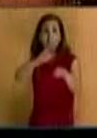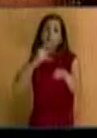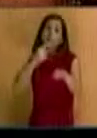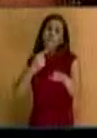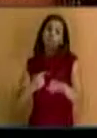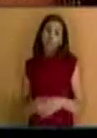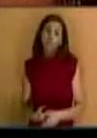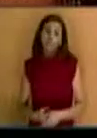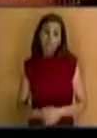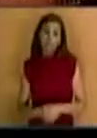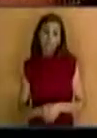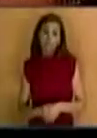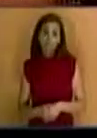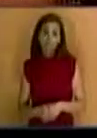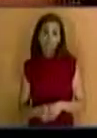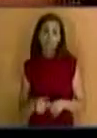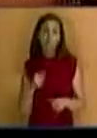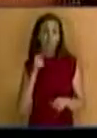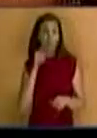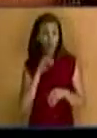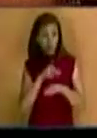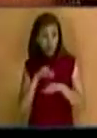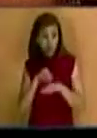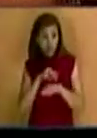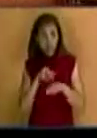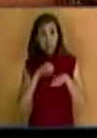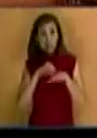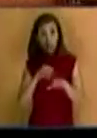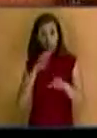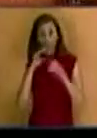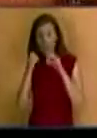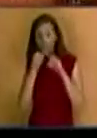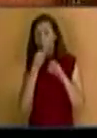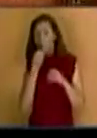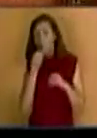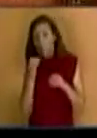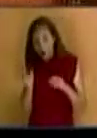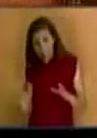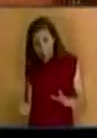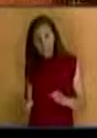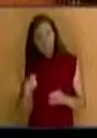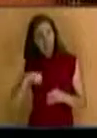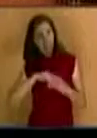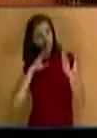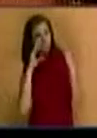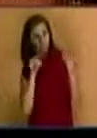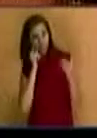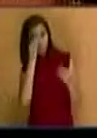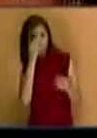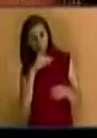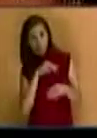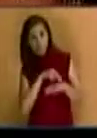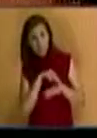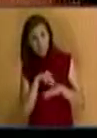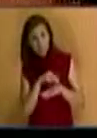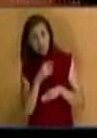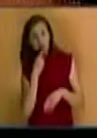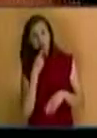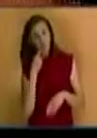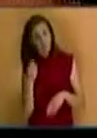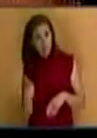viene por allí. ¿Qué dice el Ministerio de Transporte y Comunicaciones? Bueno, vamos. Entonces, ellos